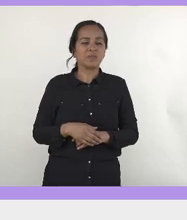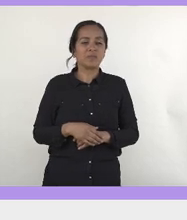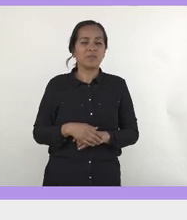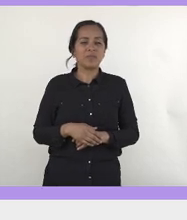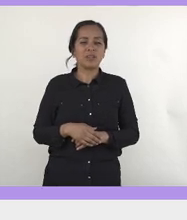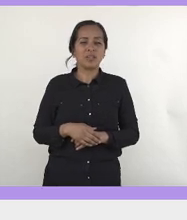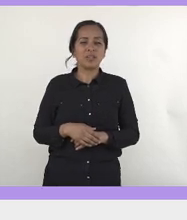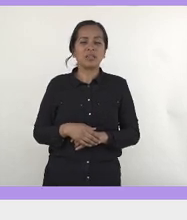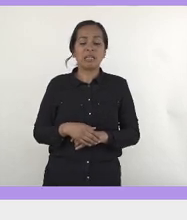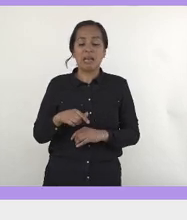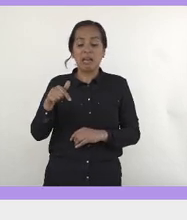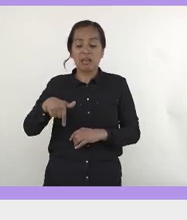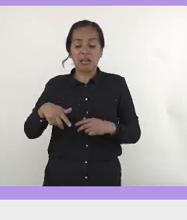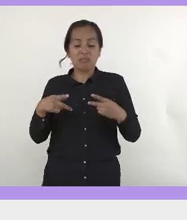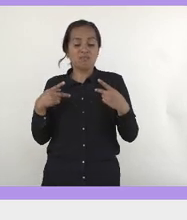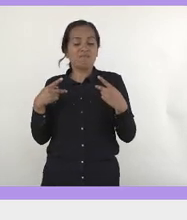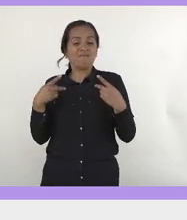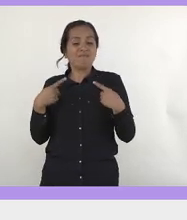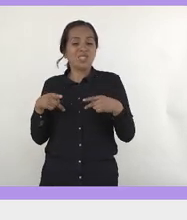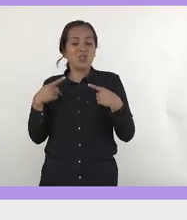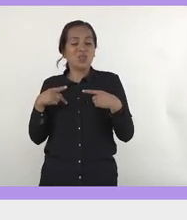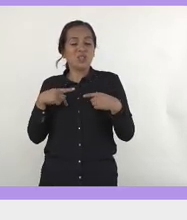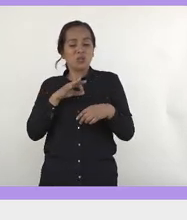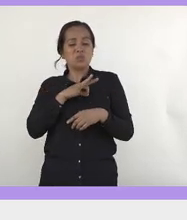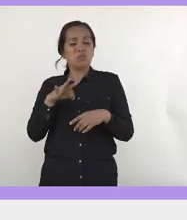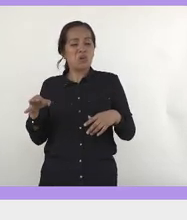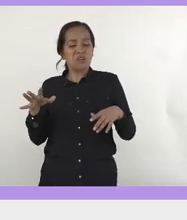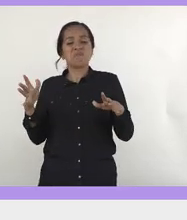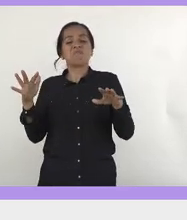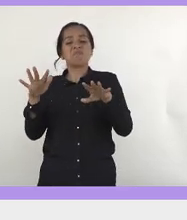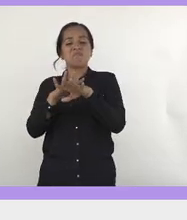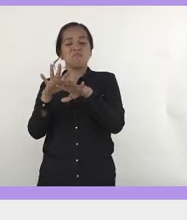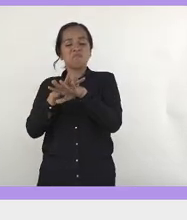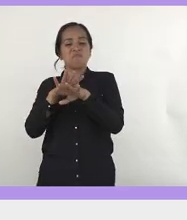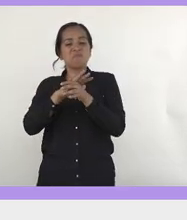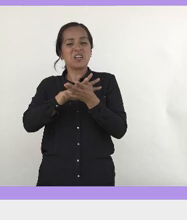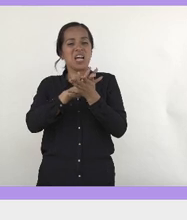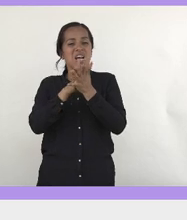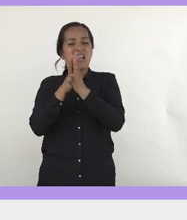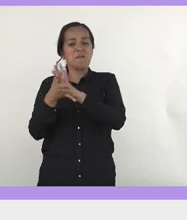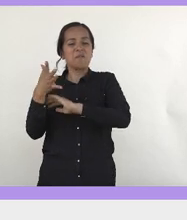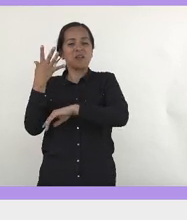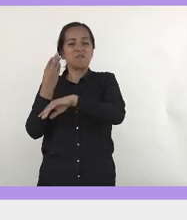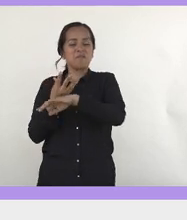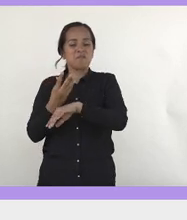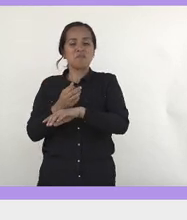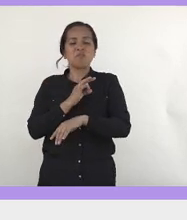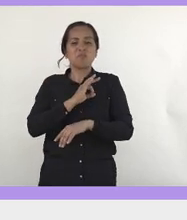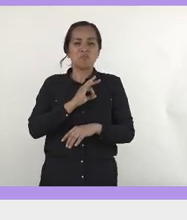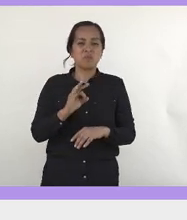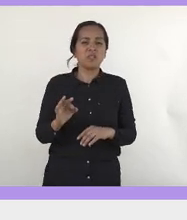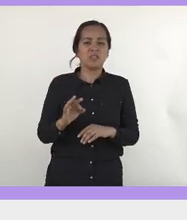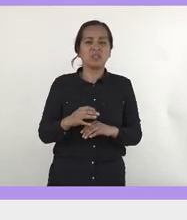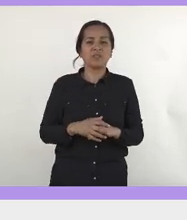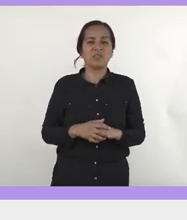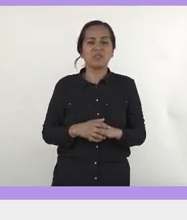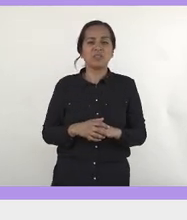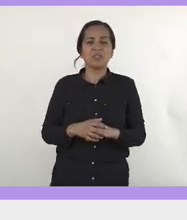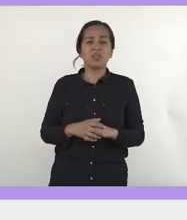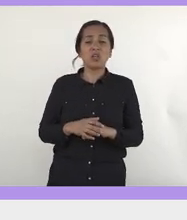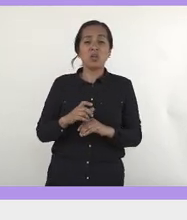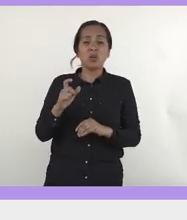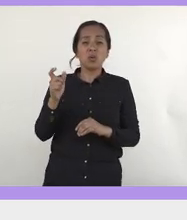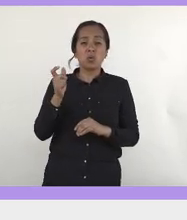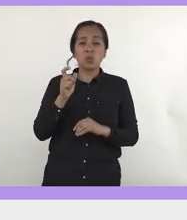cambia todo el tiempo y evoluciona. Es realidad, es ciencia pura. Entonces, en el